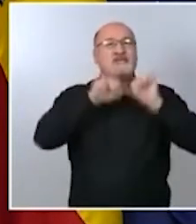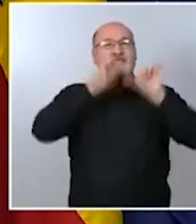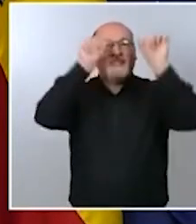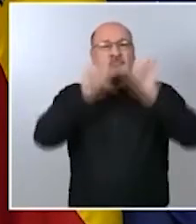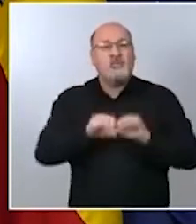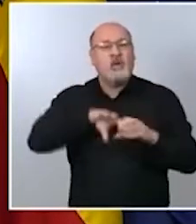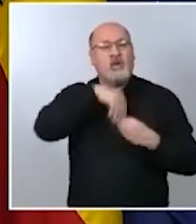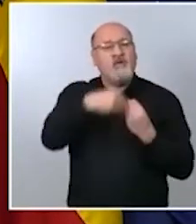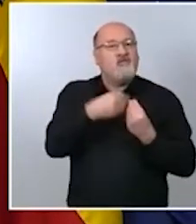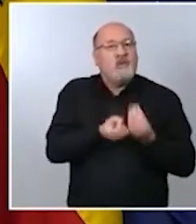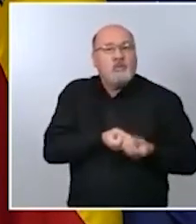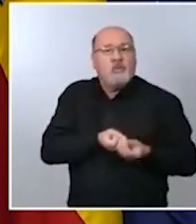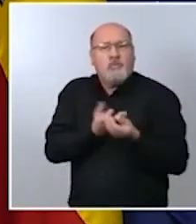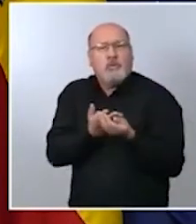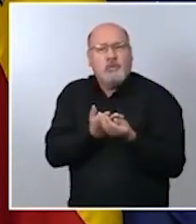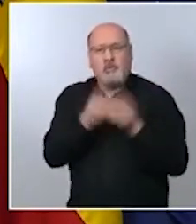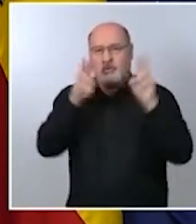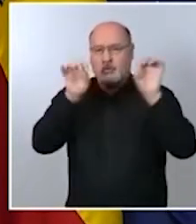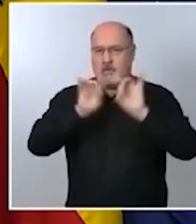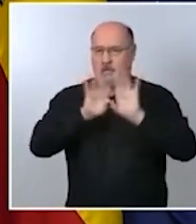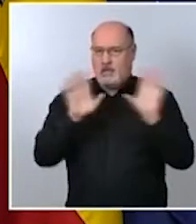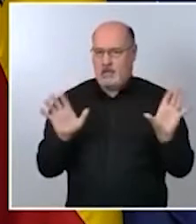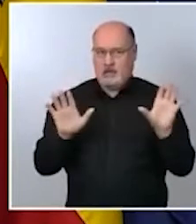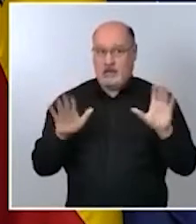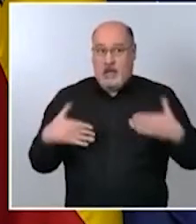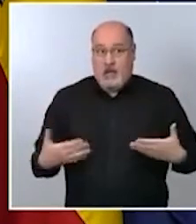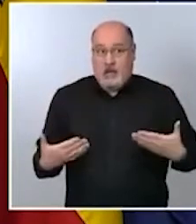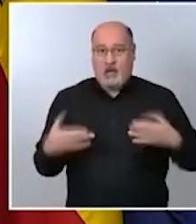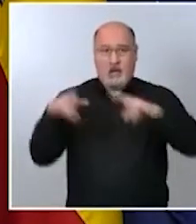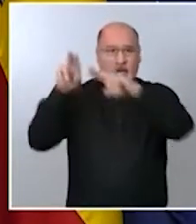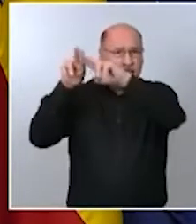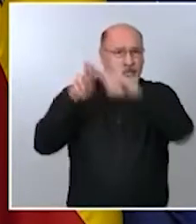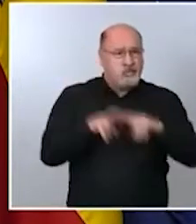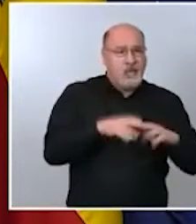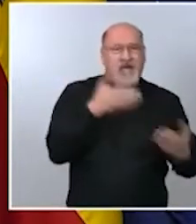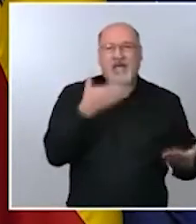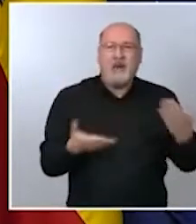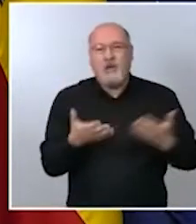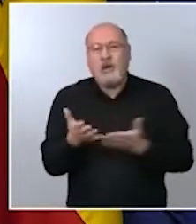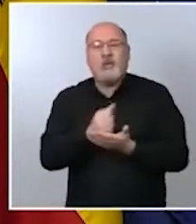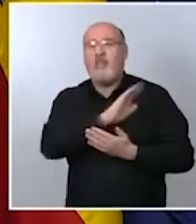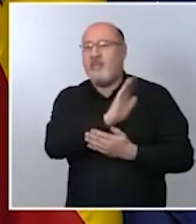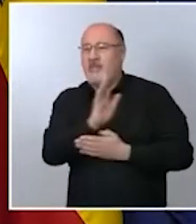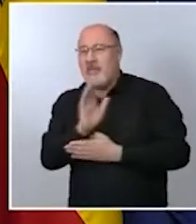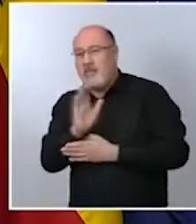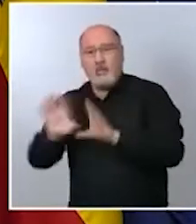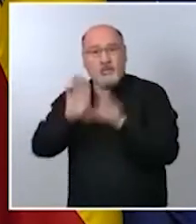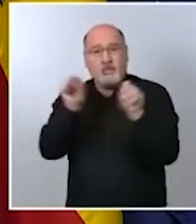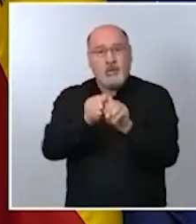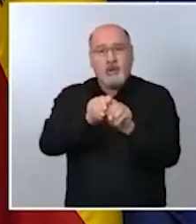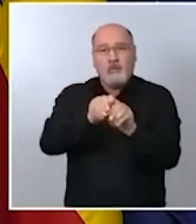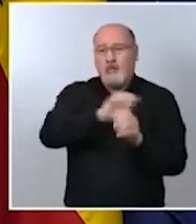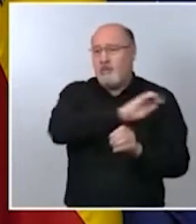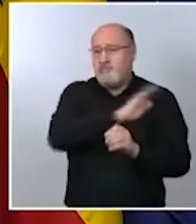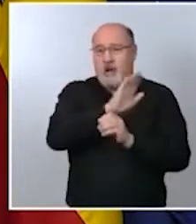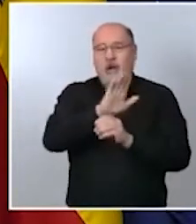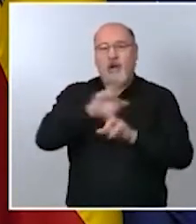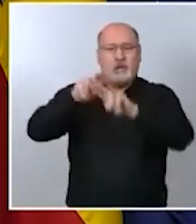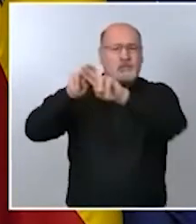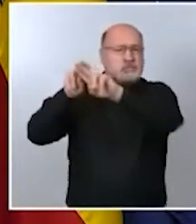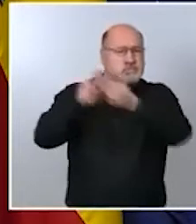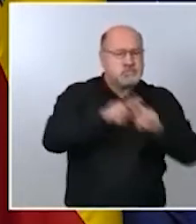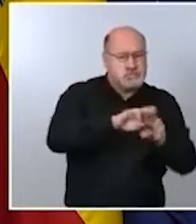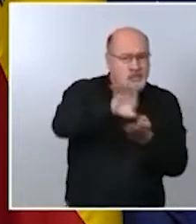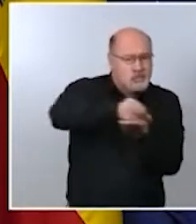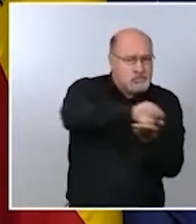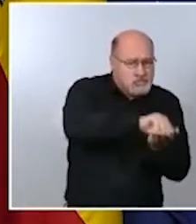una cuestión muy clara hemos empezado ya a evaluar los daños producidos que se están produciendo y que todavía la situación de